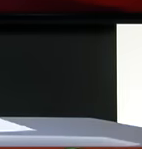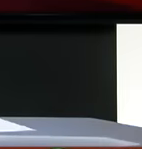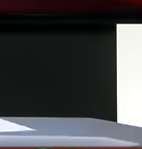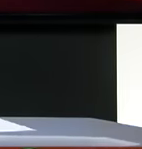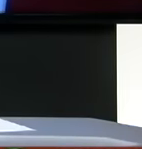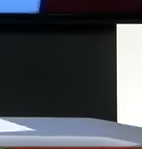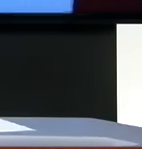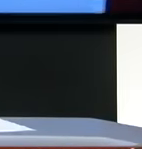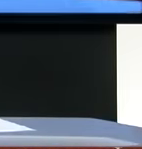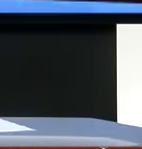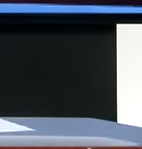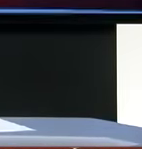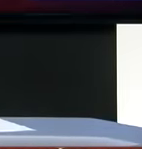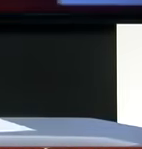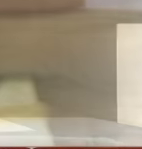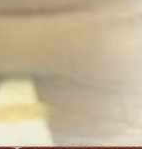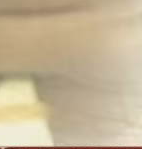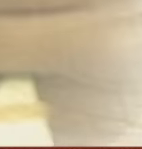nos dice Cómo cuidar nuestro dinero